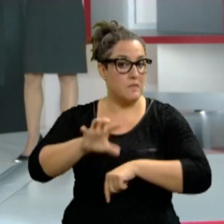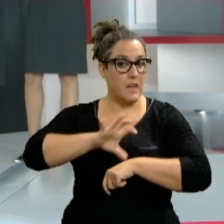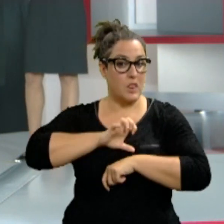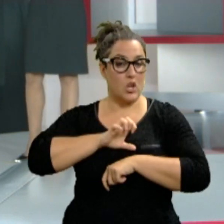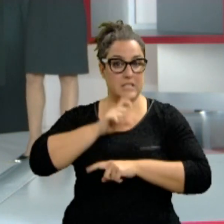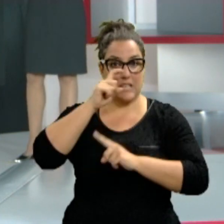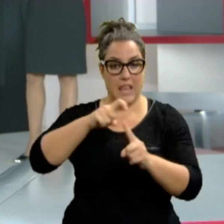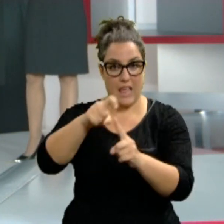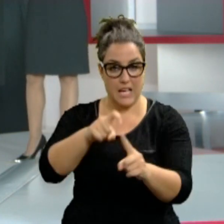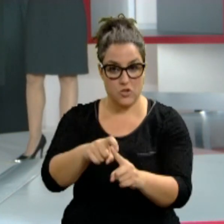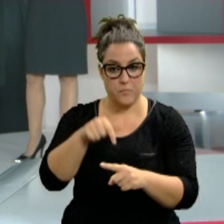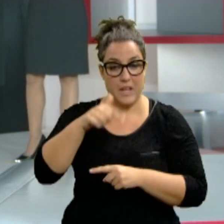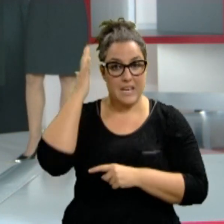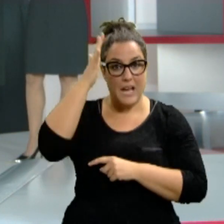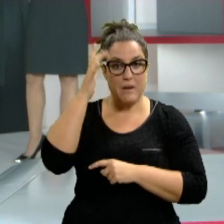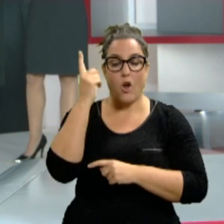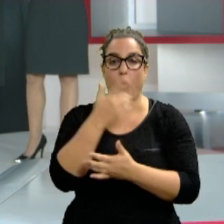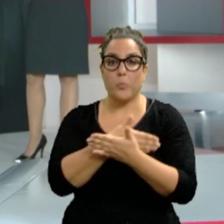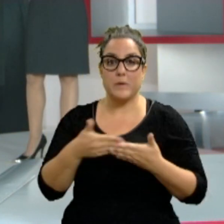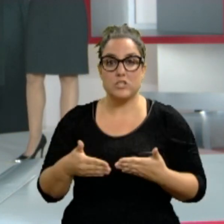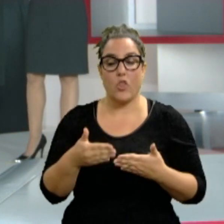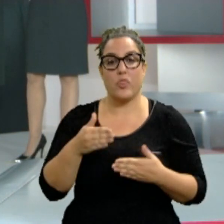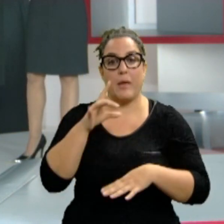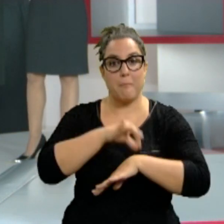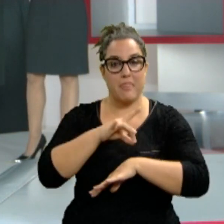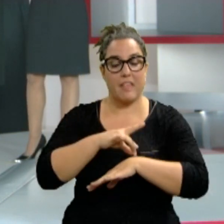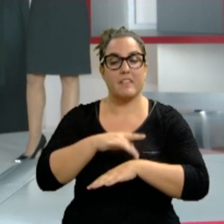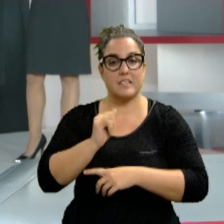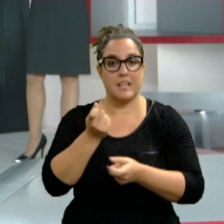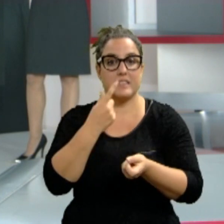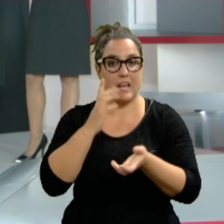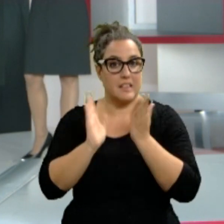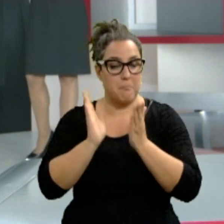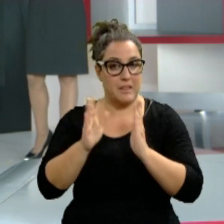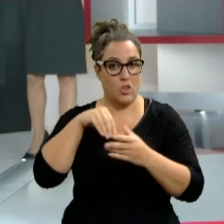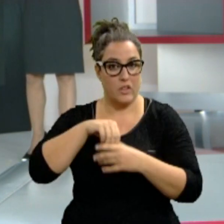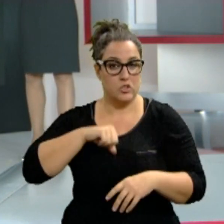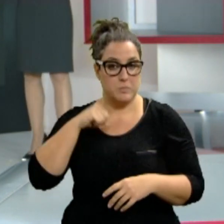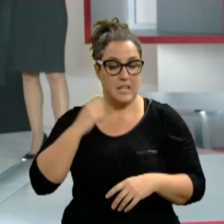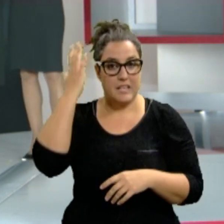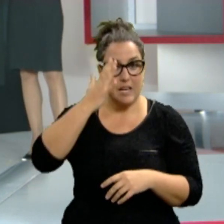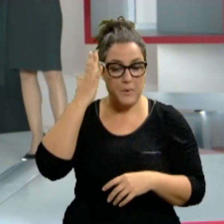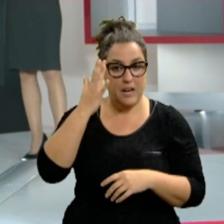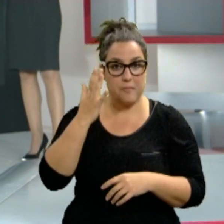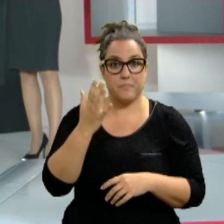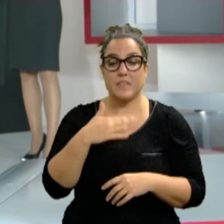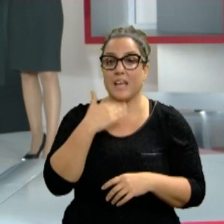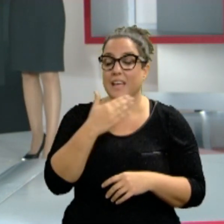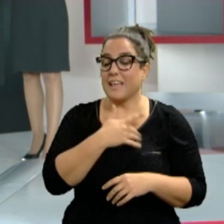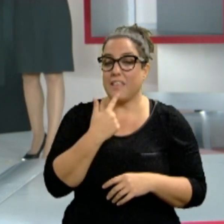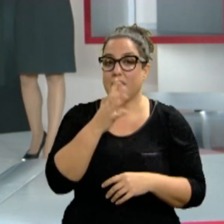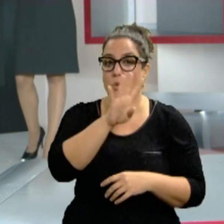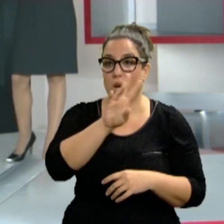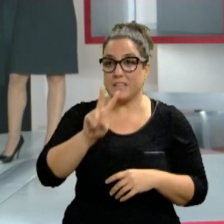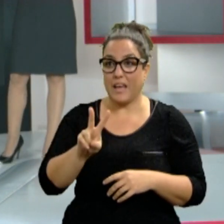año. En Navarra, cerca de un millar de pacientes reciben tratamiento en el Complejo Hospitalario de Navarra y para que se hagan una idea, 42 diagnosticados en el último